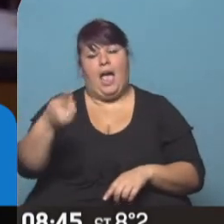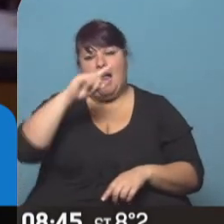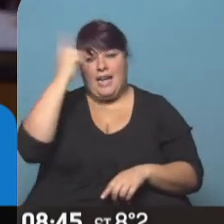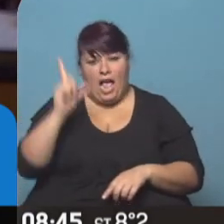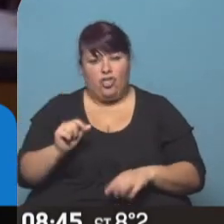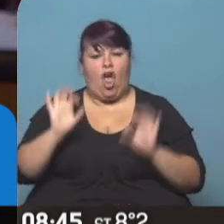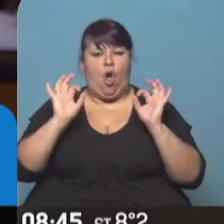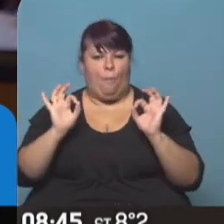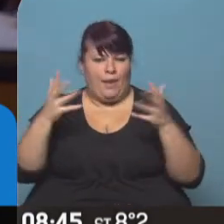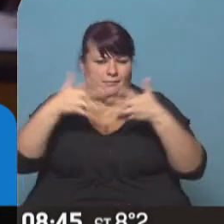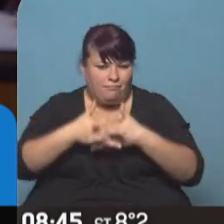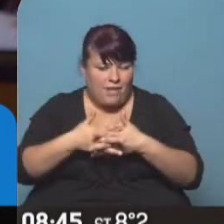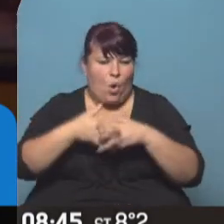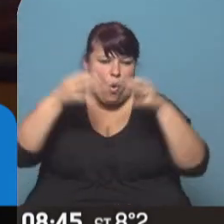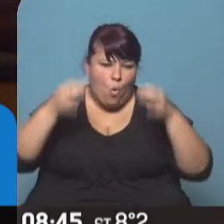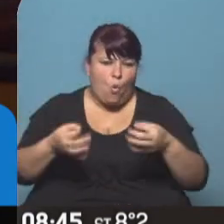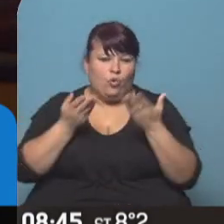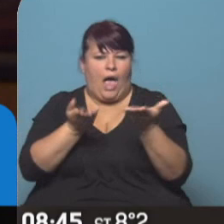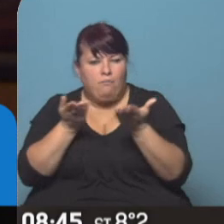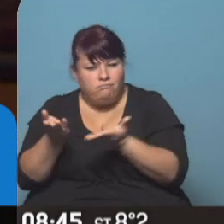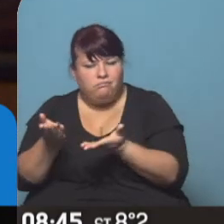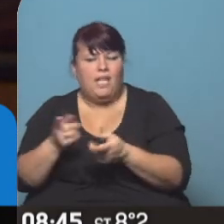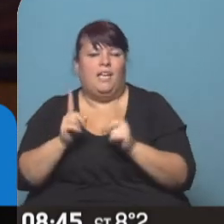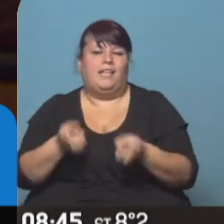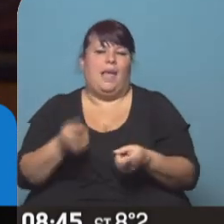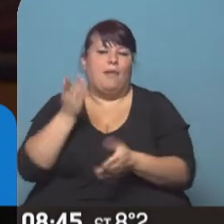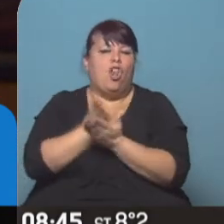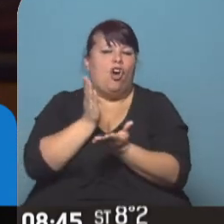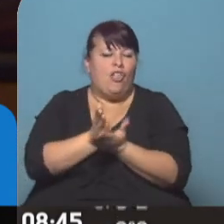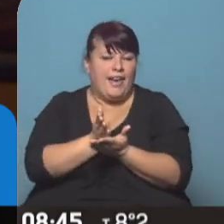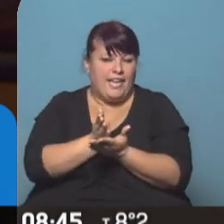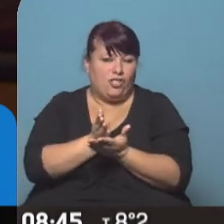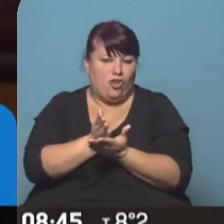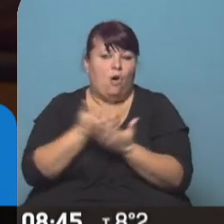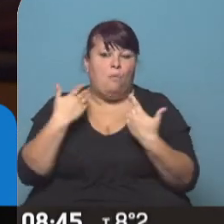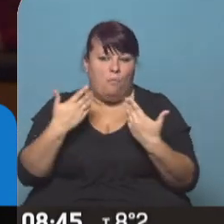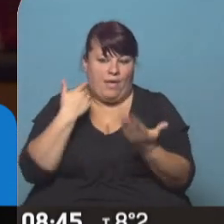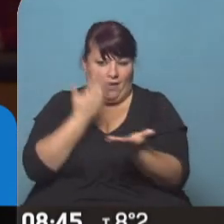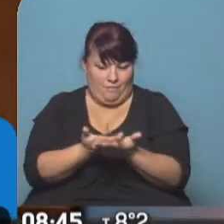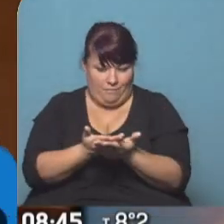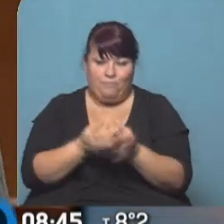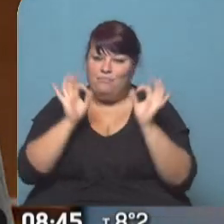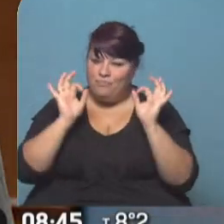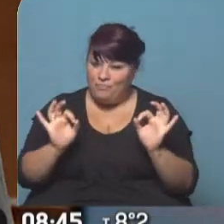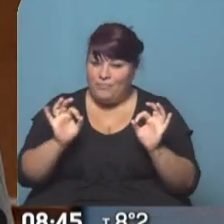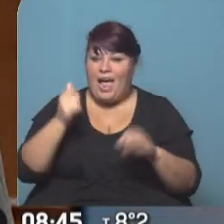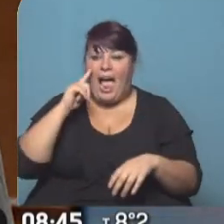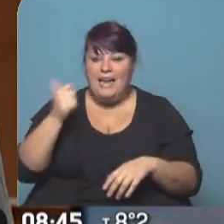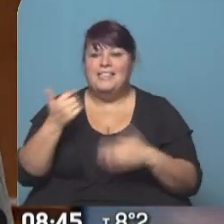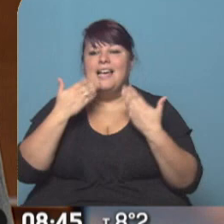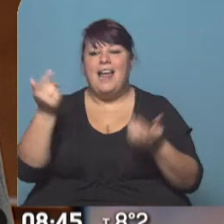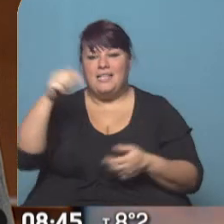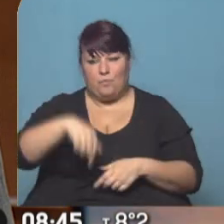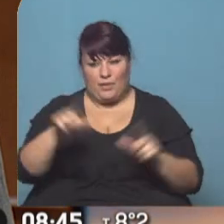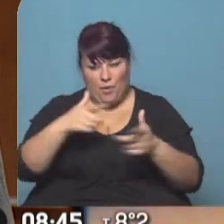nación más integrada, más justa, solidaria, donde los derechos lo podamos plasmar. Muy bien. Alicia de Cicidiani, gracias